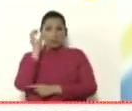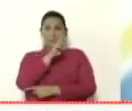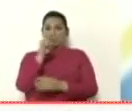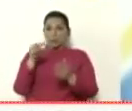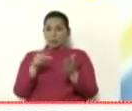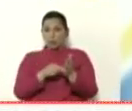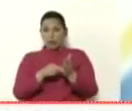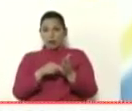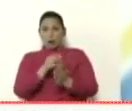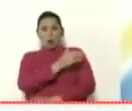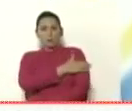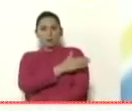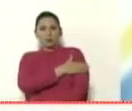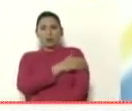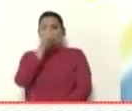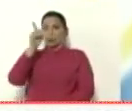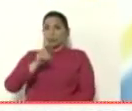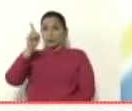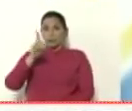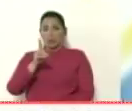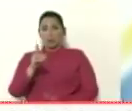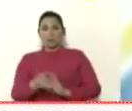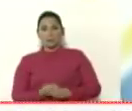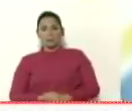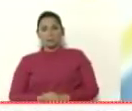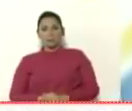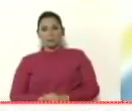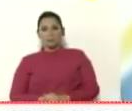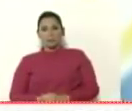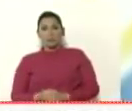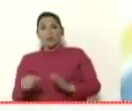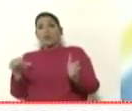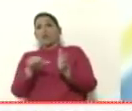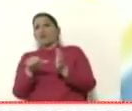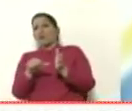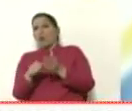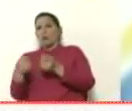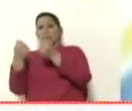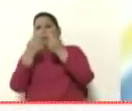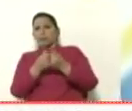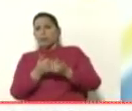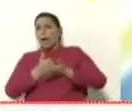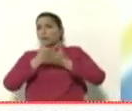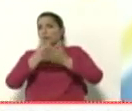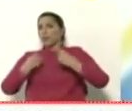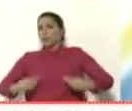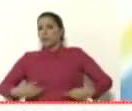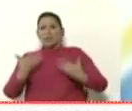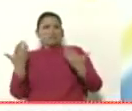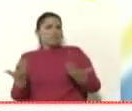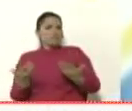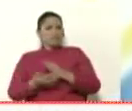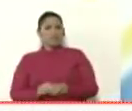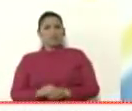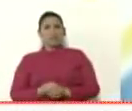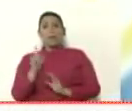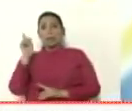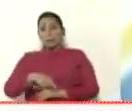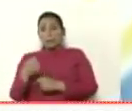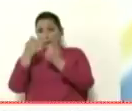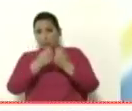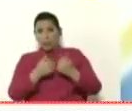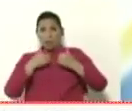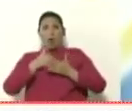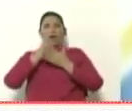diputado Freddy Superlano donde está el dinero de la ayuda humanitaria y además del dinero de la ayuda humanitaria